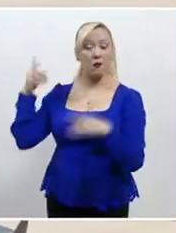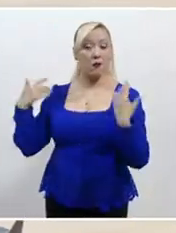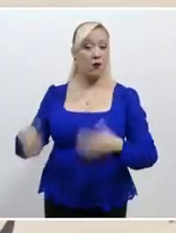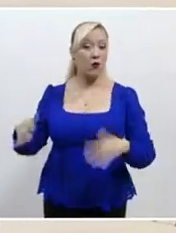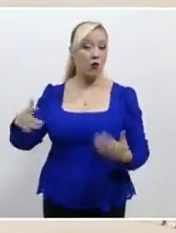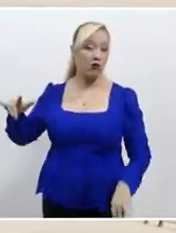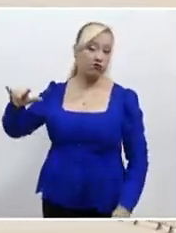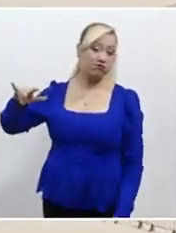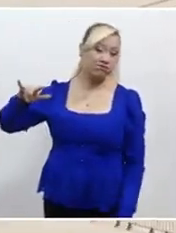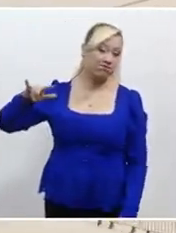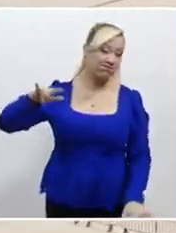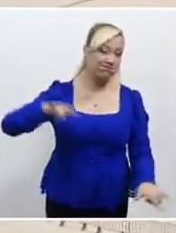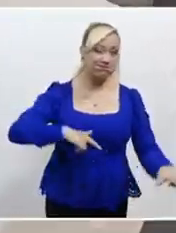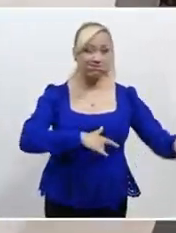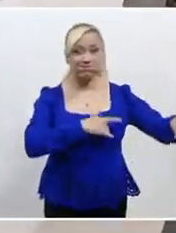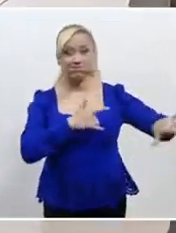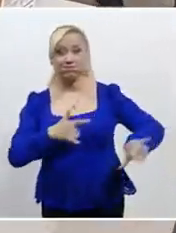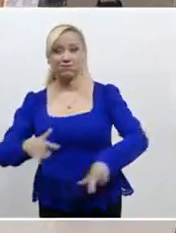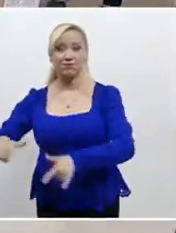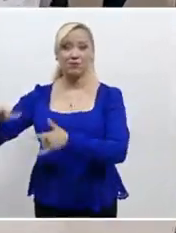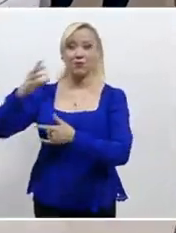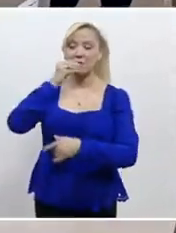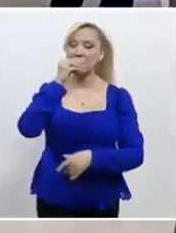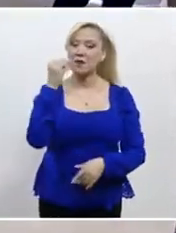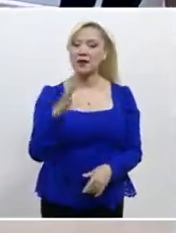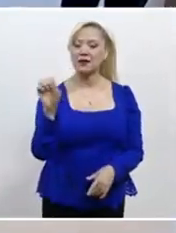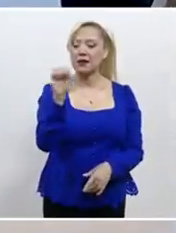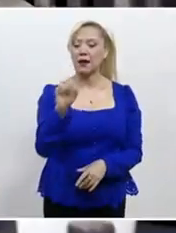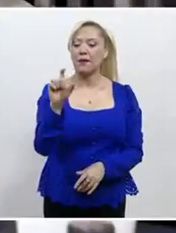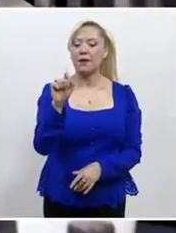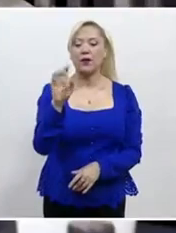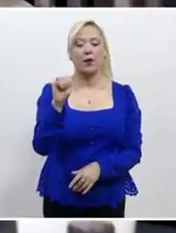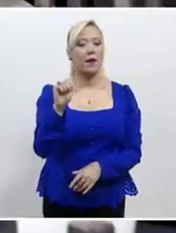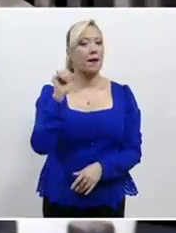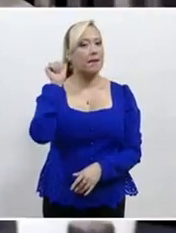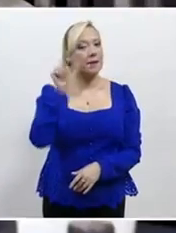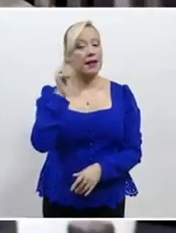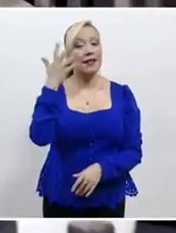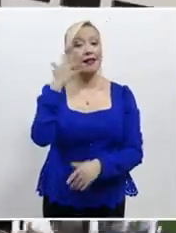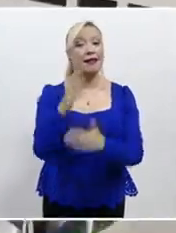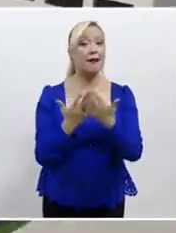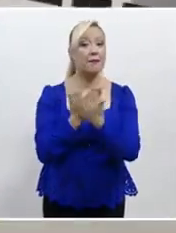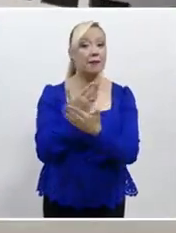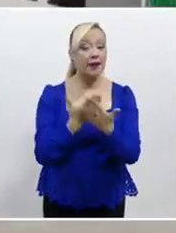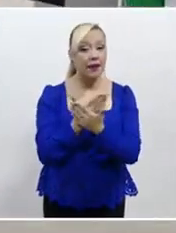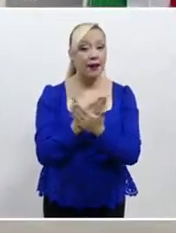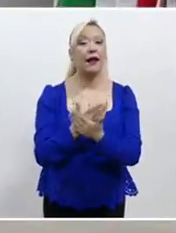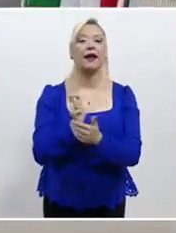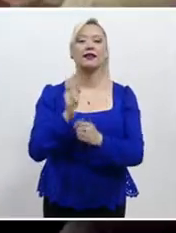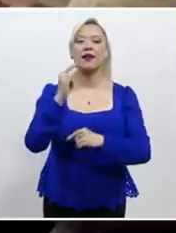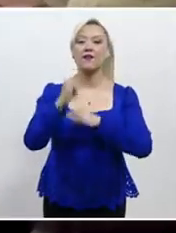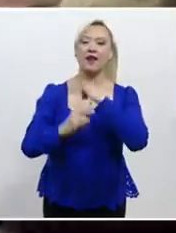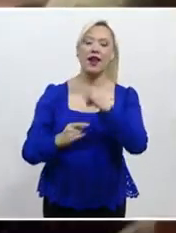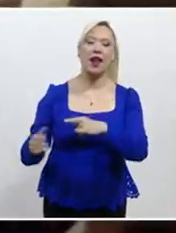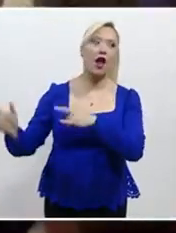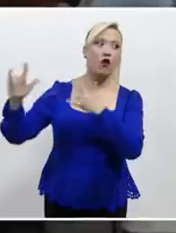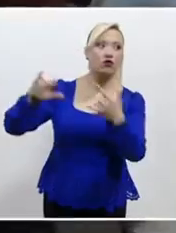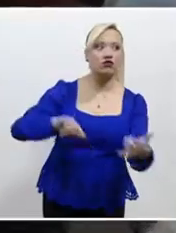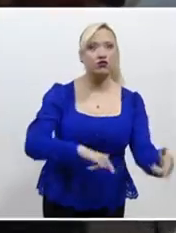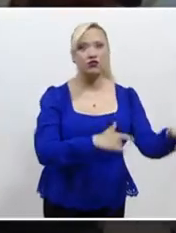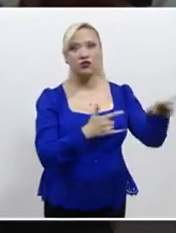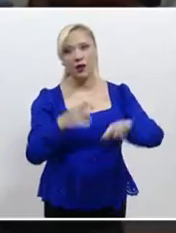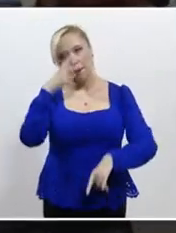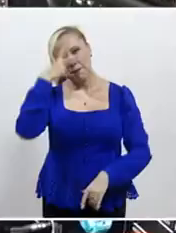mostrarán sus habilidades este sábado 29 de abril a partir de las 10 horas, como parte de la Feria Aeroespacial México